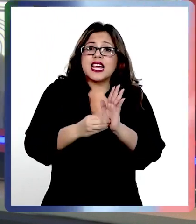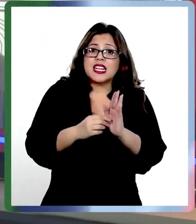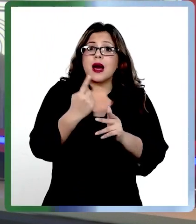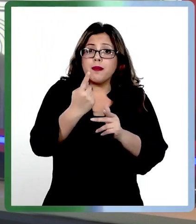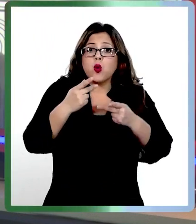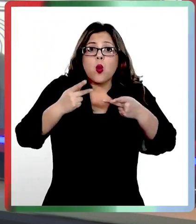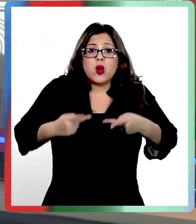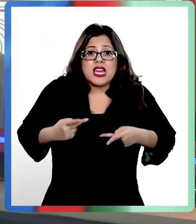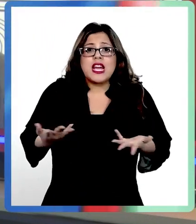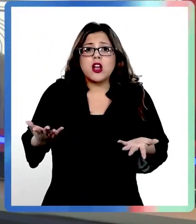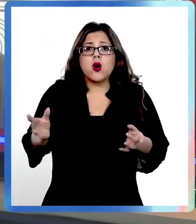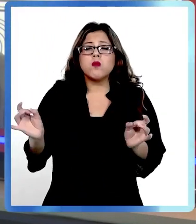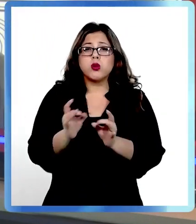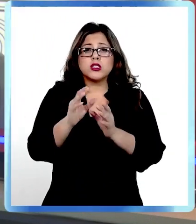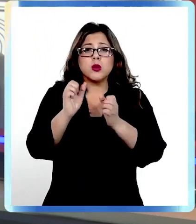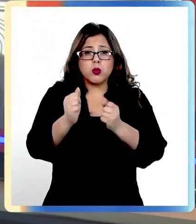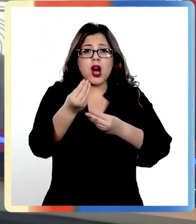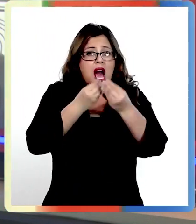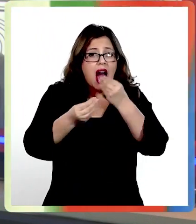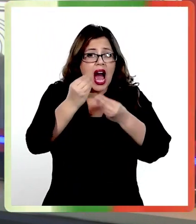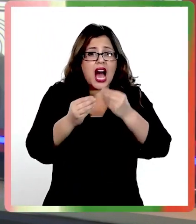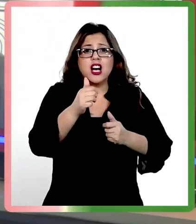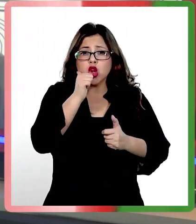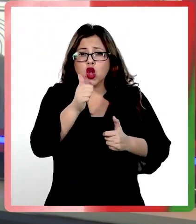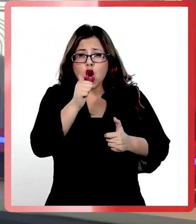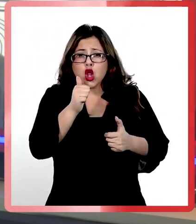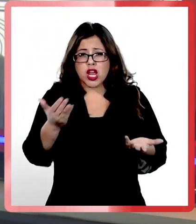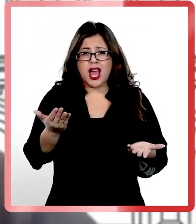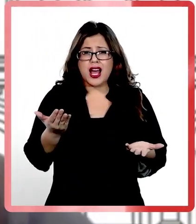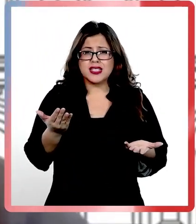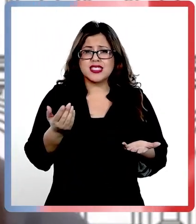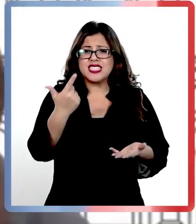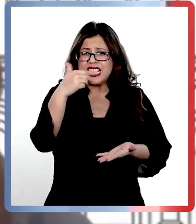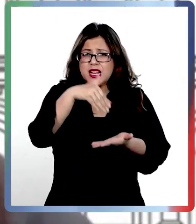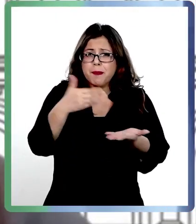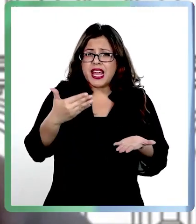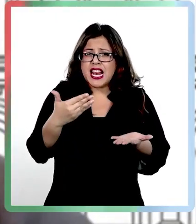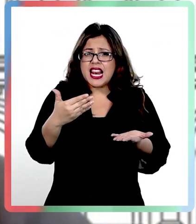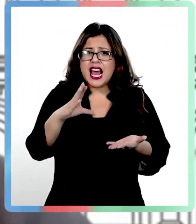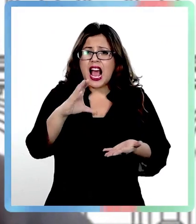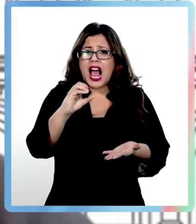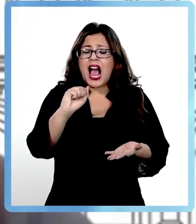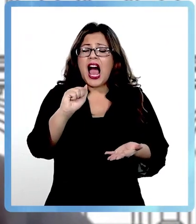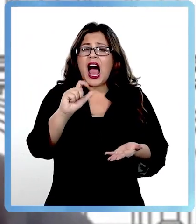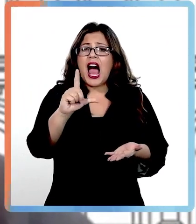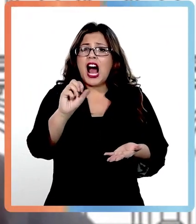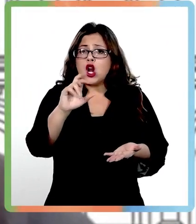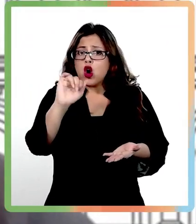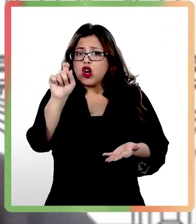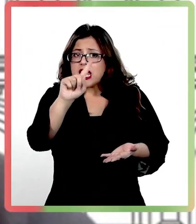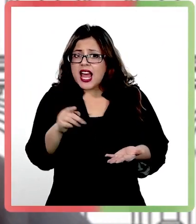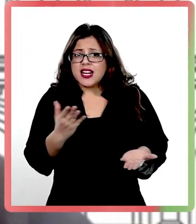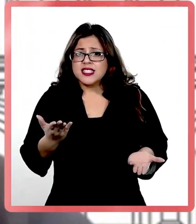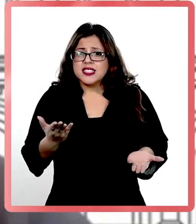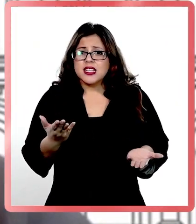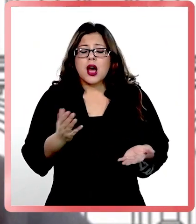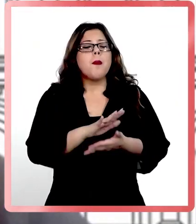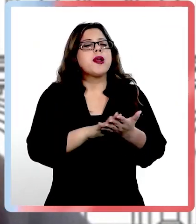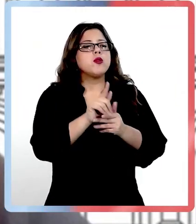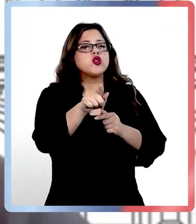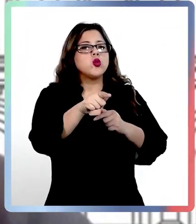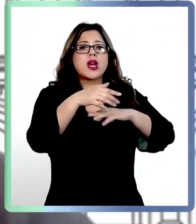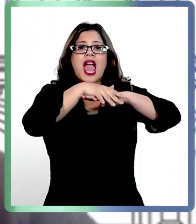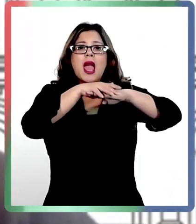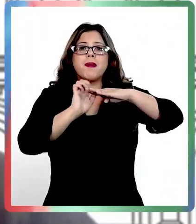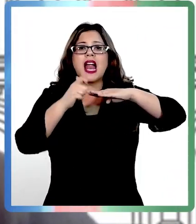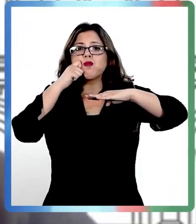que, por ejemplo, uno puede llegar a consumir quizás siete mil calorías diarias? Por supuesto. Imagínate que si te comes una empanada de pino al